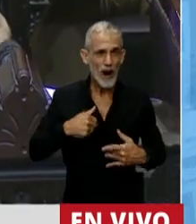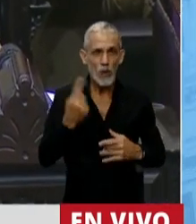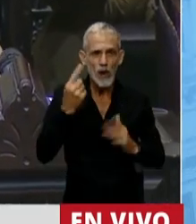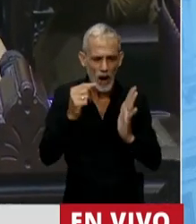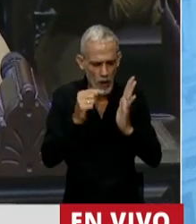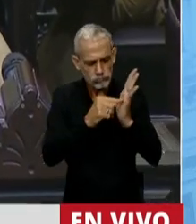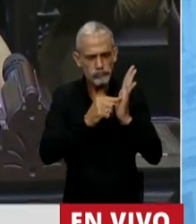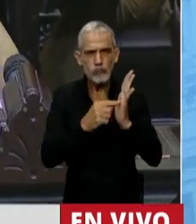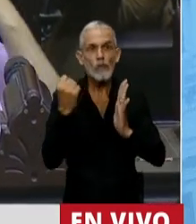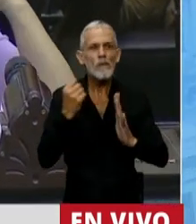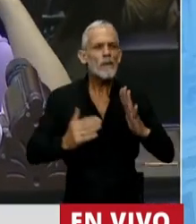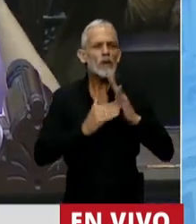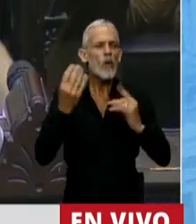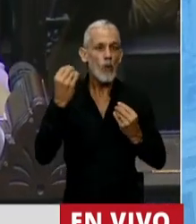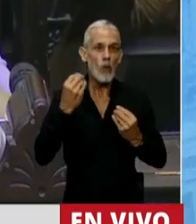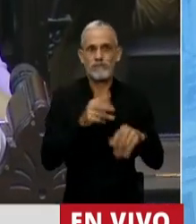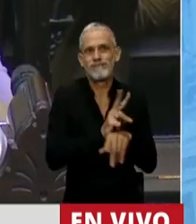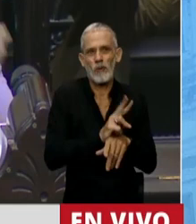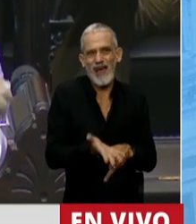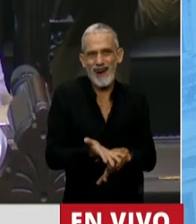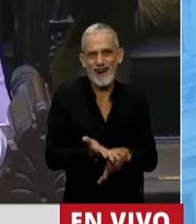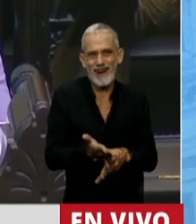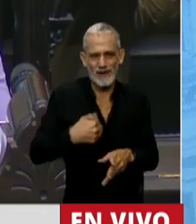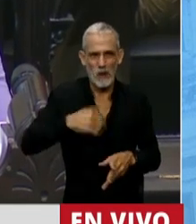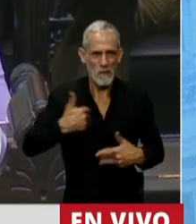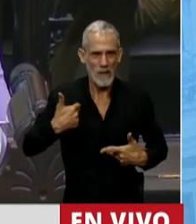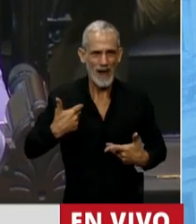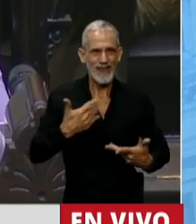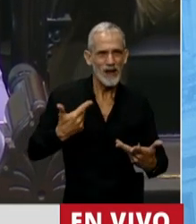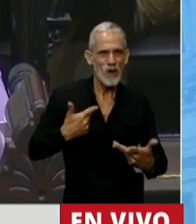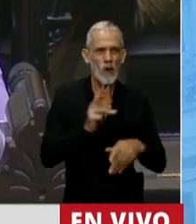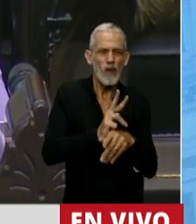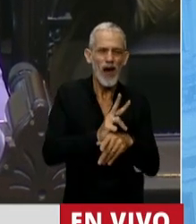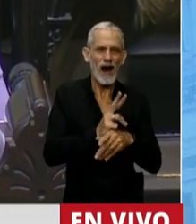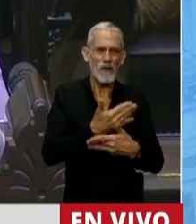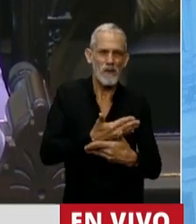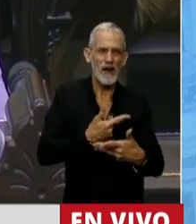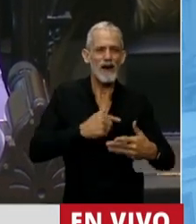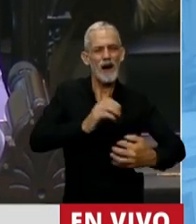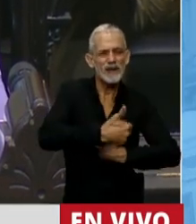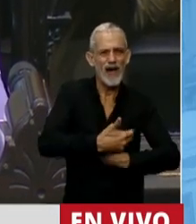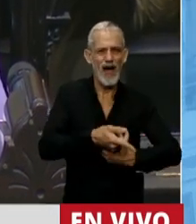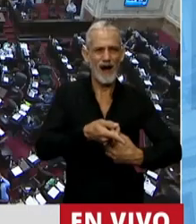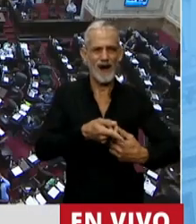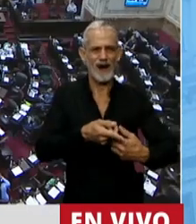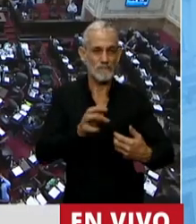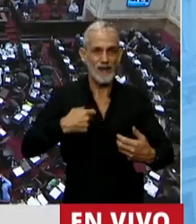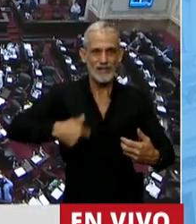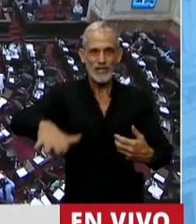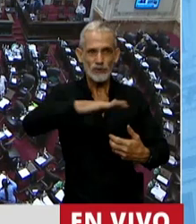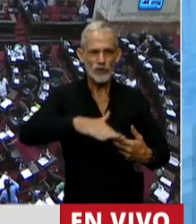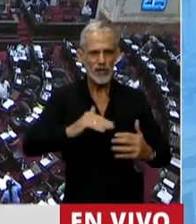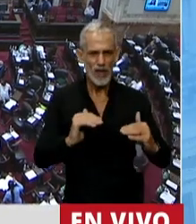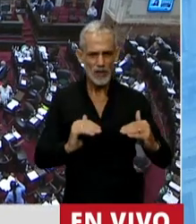fundamentales es poder proteger, es ser madre, es cuidar, abrazar. Y en esta sociedad más